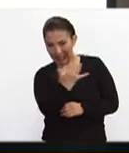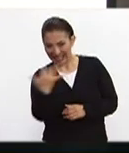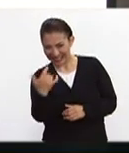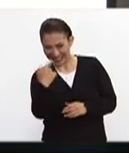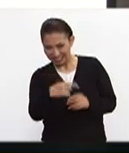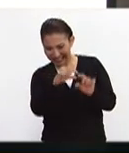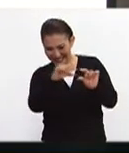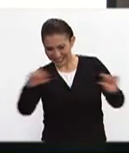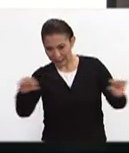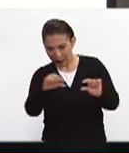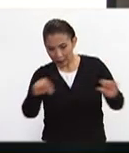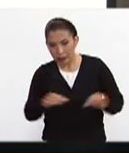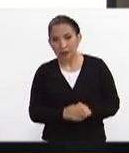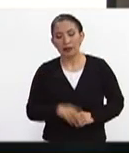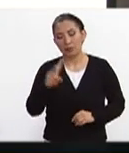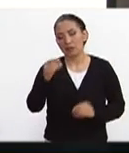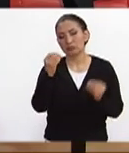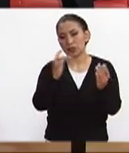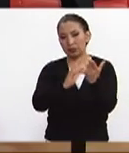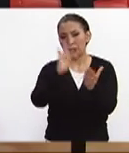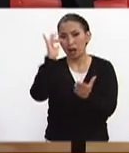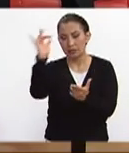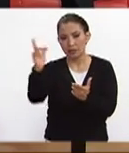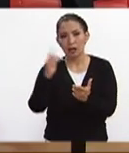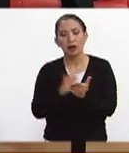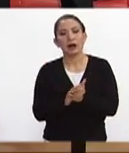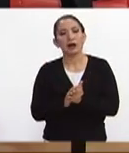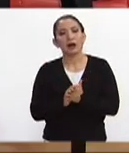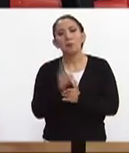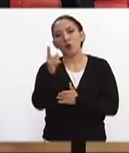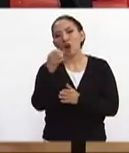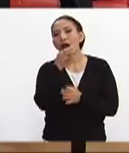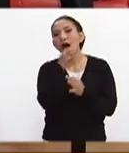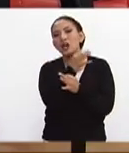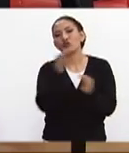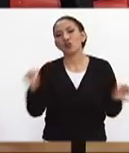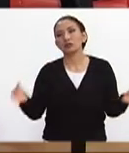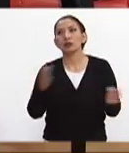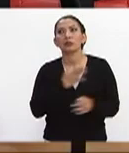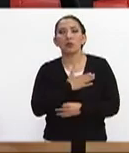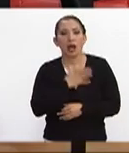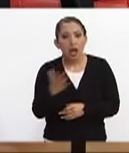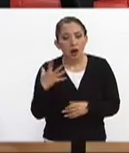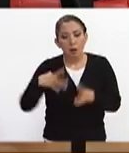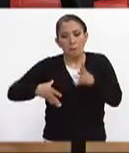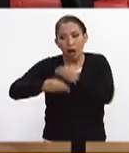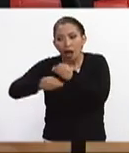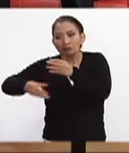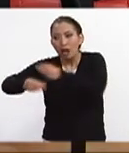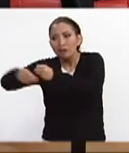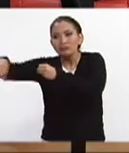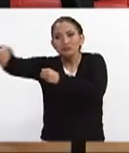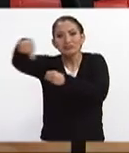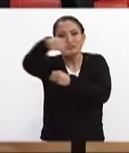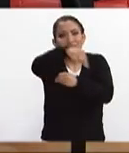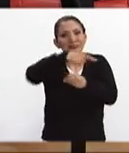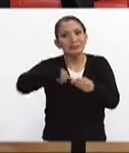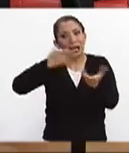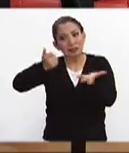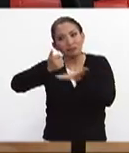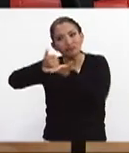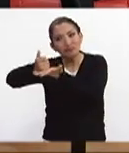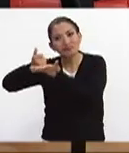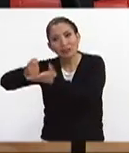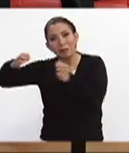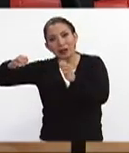teléfono y de verdad que muchísimas gracias por darnos este anuncio que bueno que se han sumado precisamente a esta